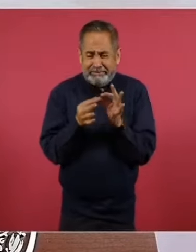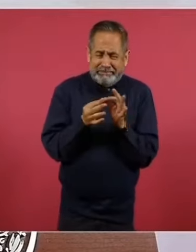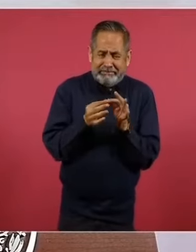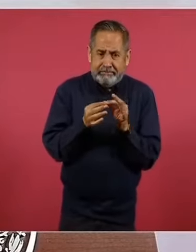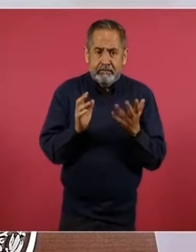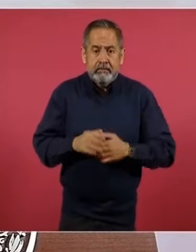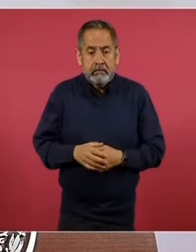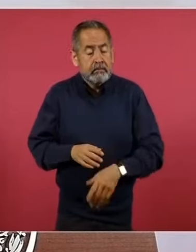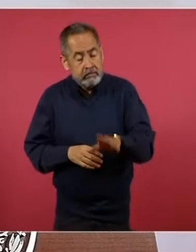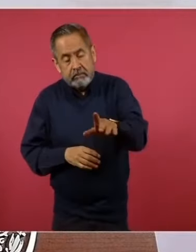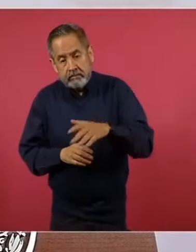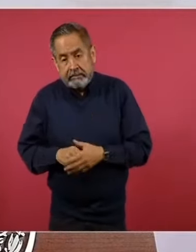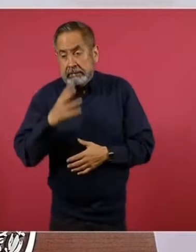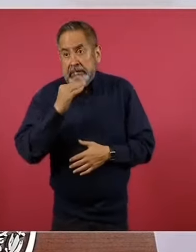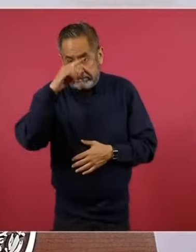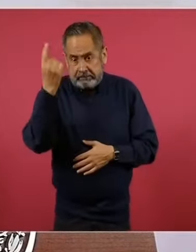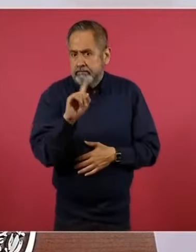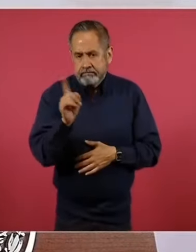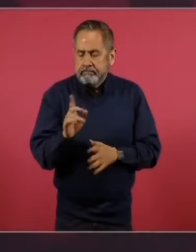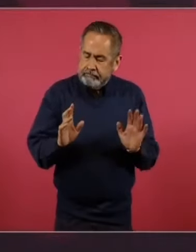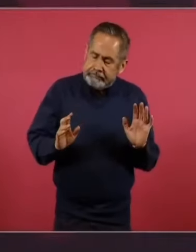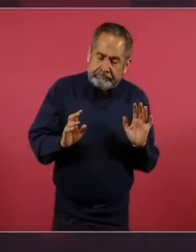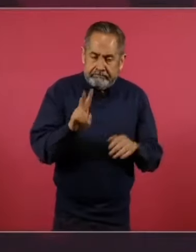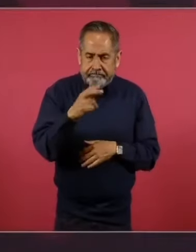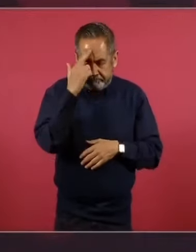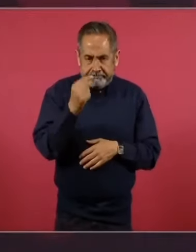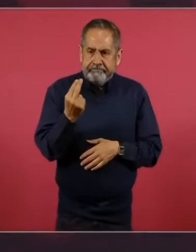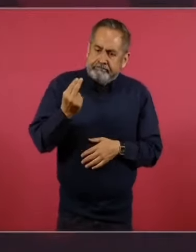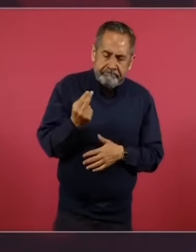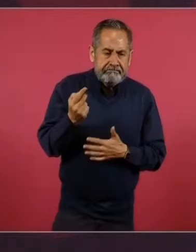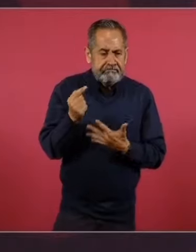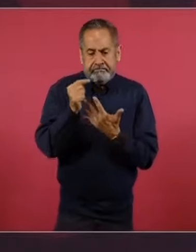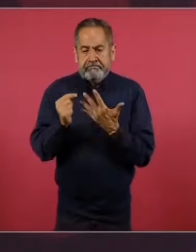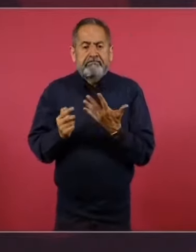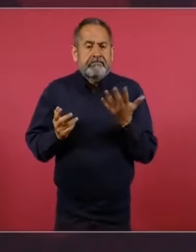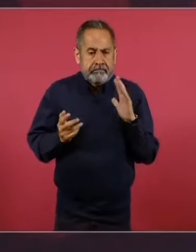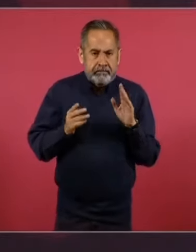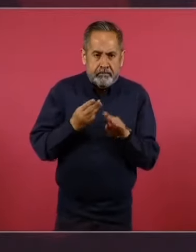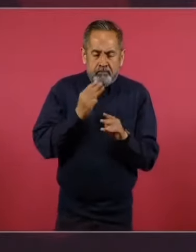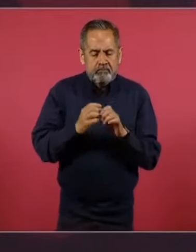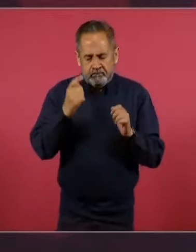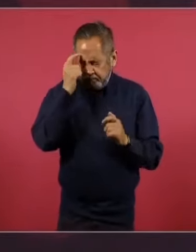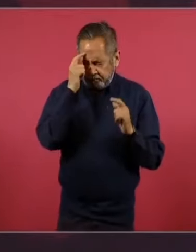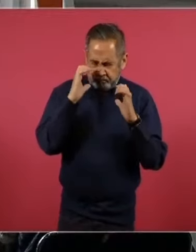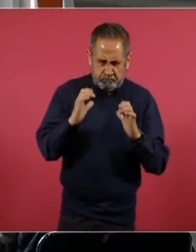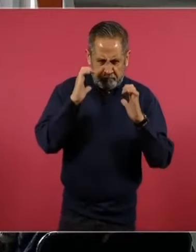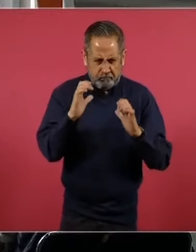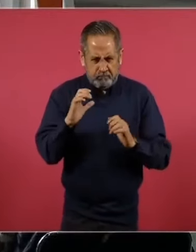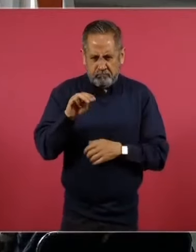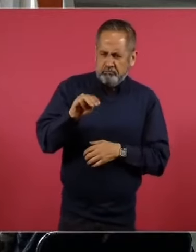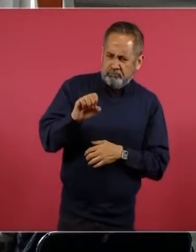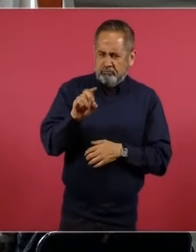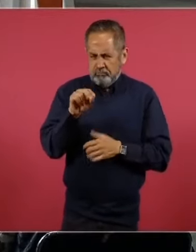es un asunto sencillo. Depende de mucha madurez de